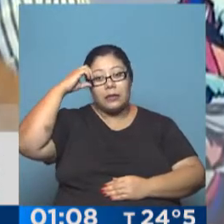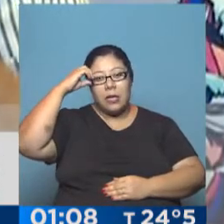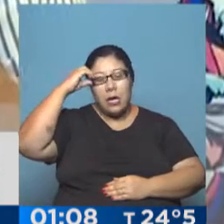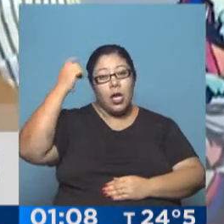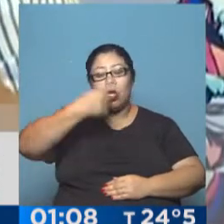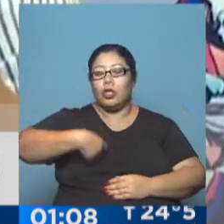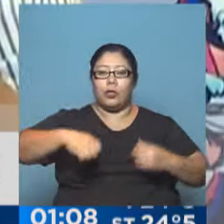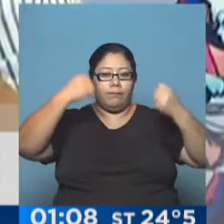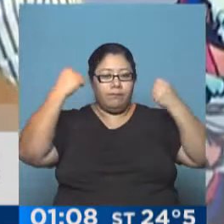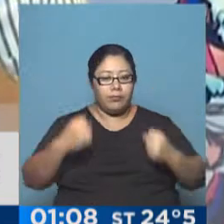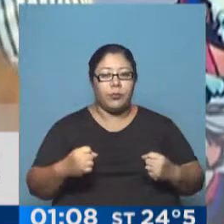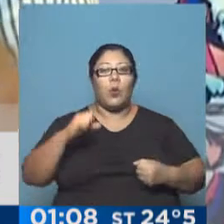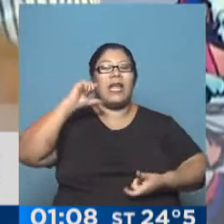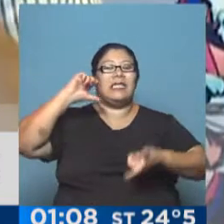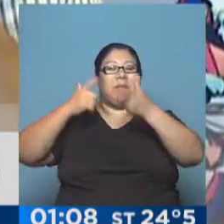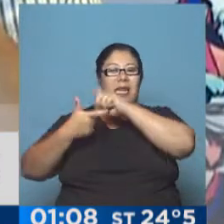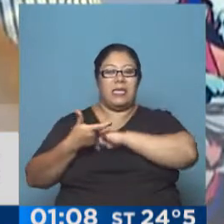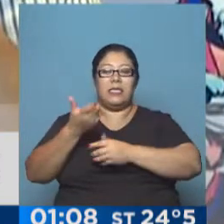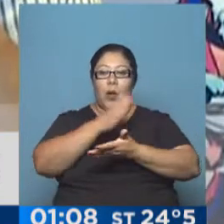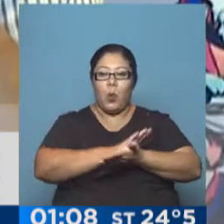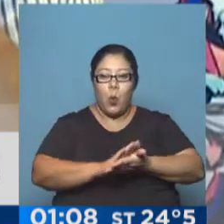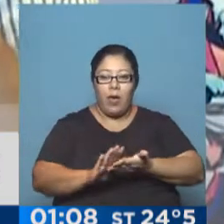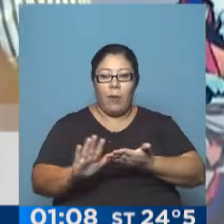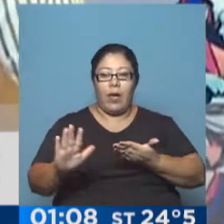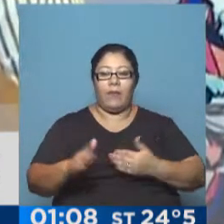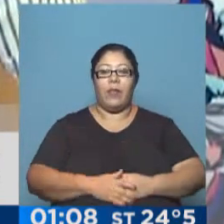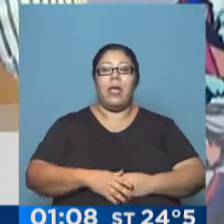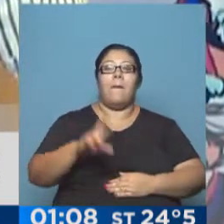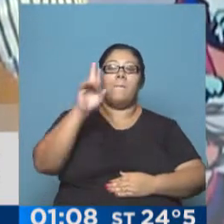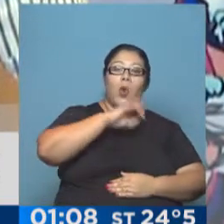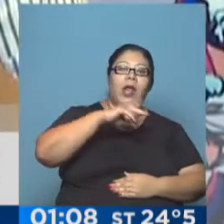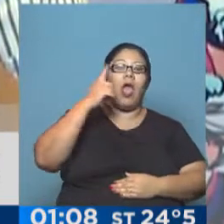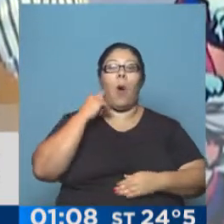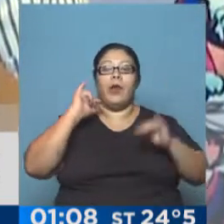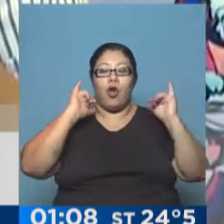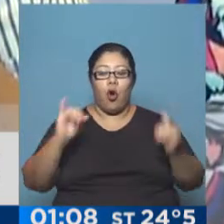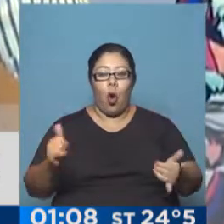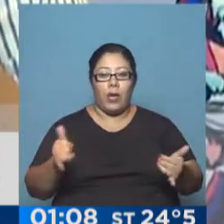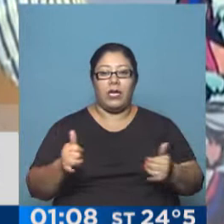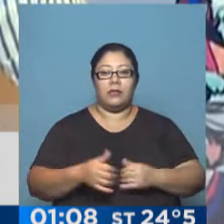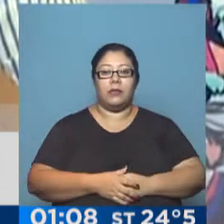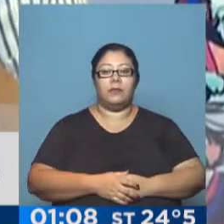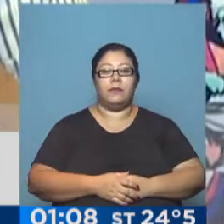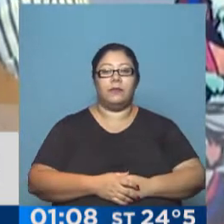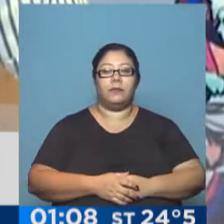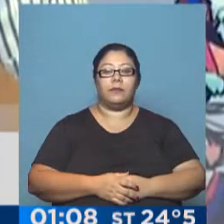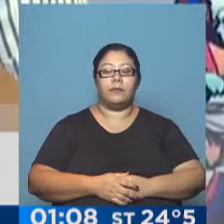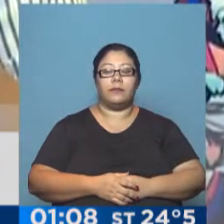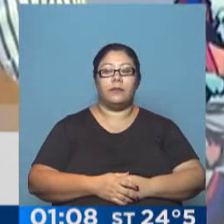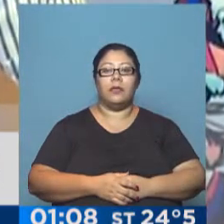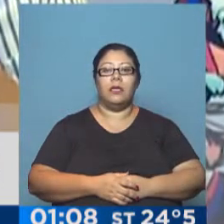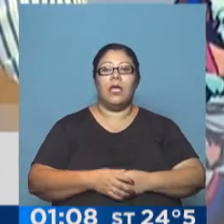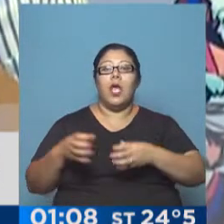nueva experiencia de hombres y mujeres y jóvenes que venimos, lógicamente, de partidos